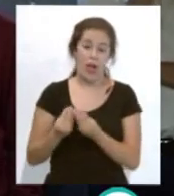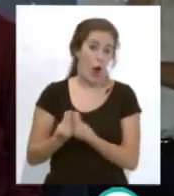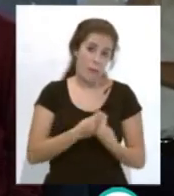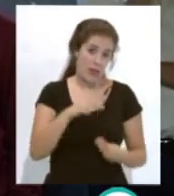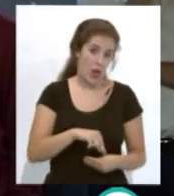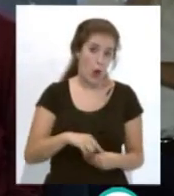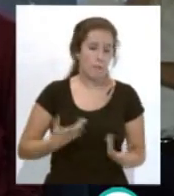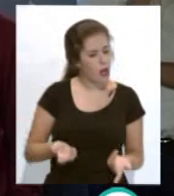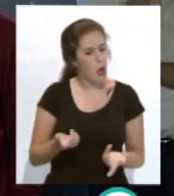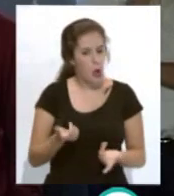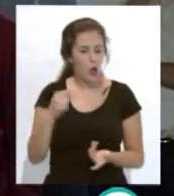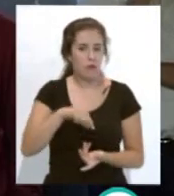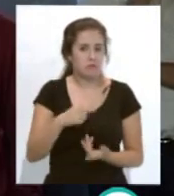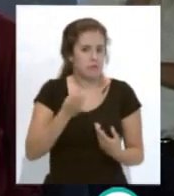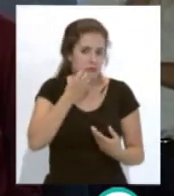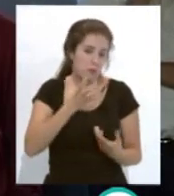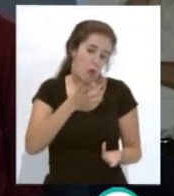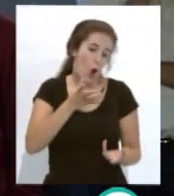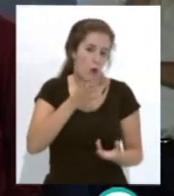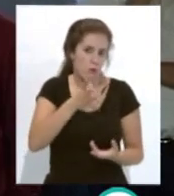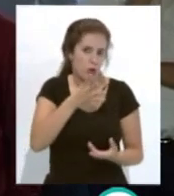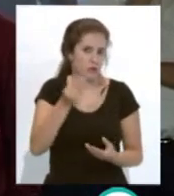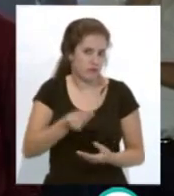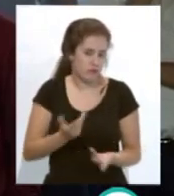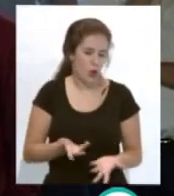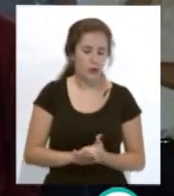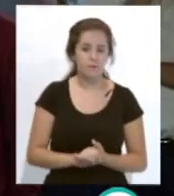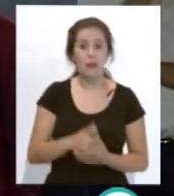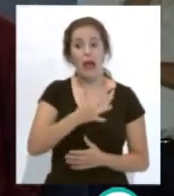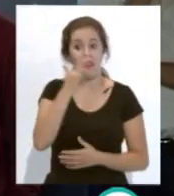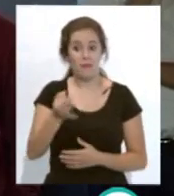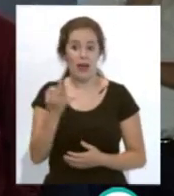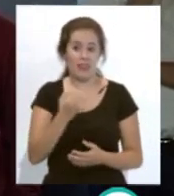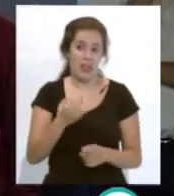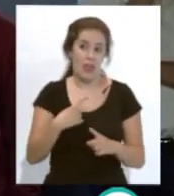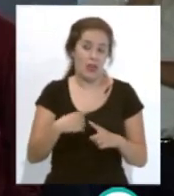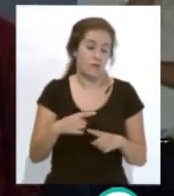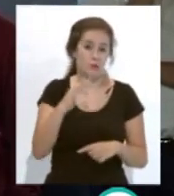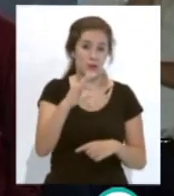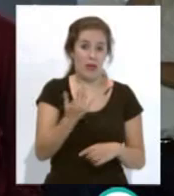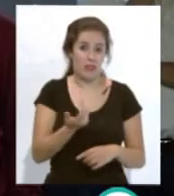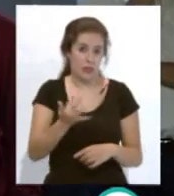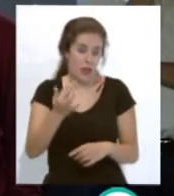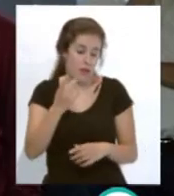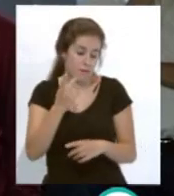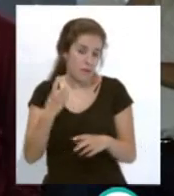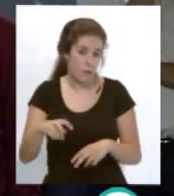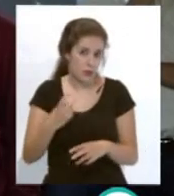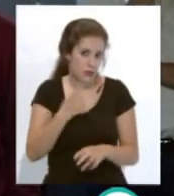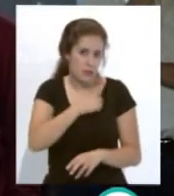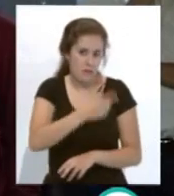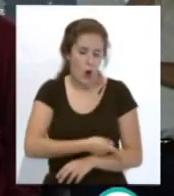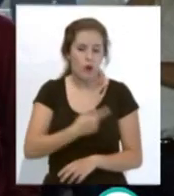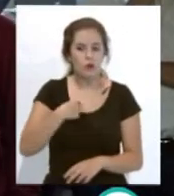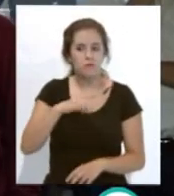afortunadamente para él, es por buenos motivos. Y a mí, aparte de los méritos deportivos, que los tenéis todos en la cabeza, me